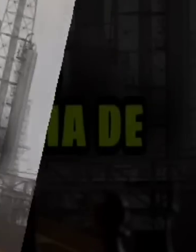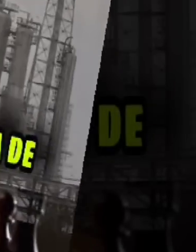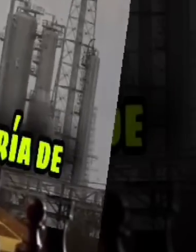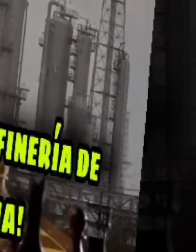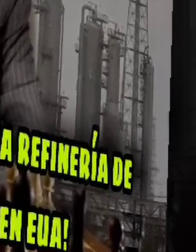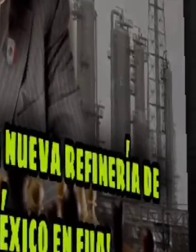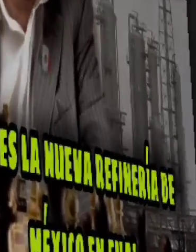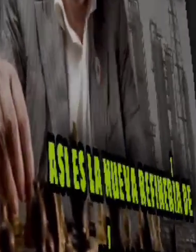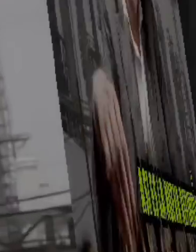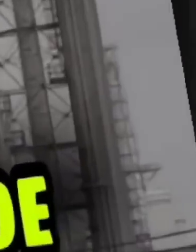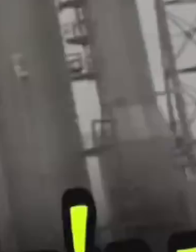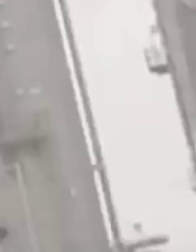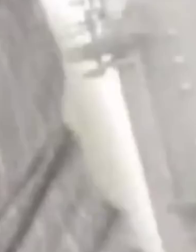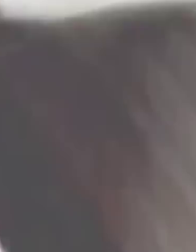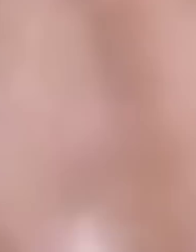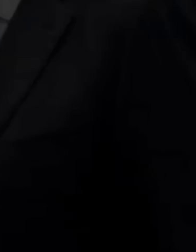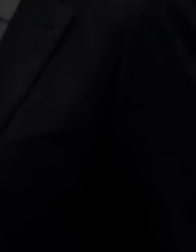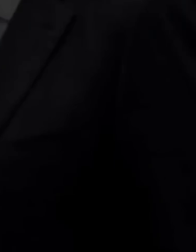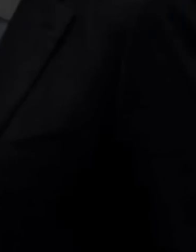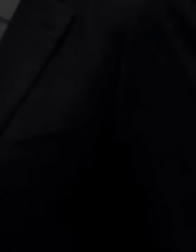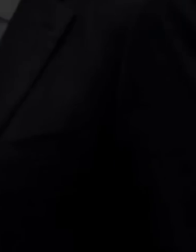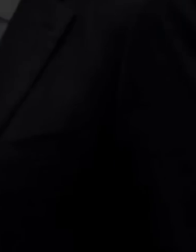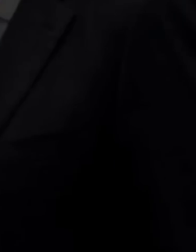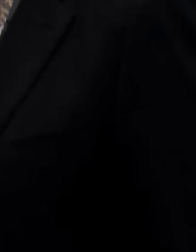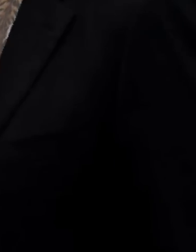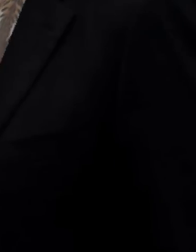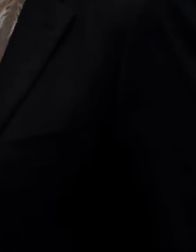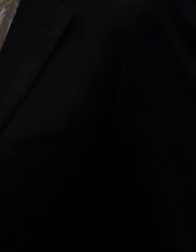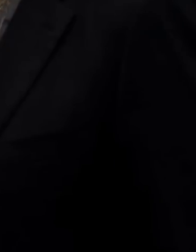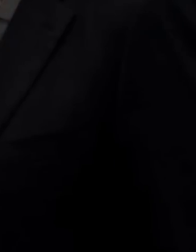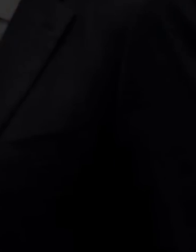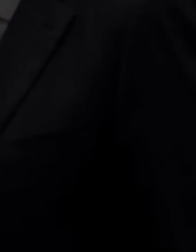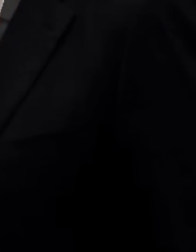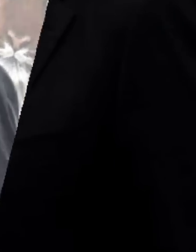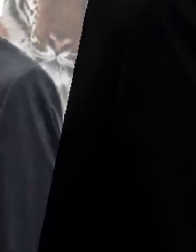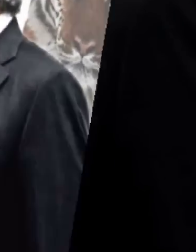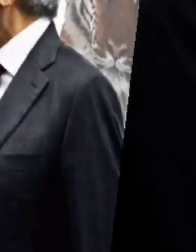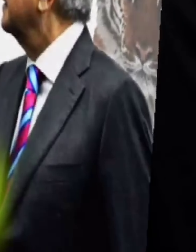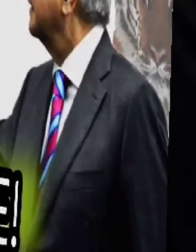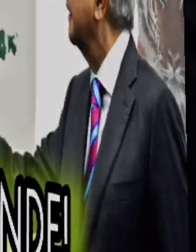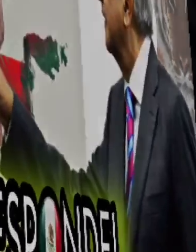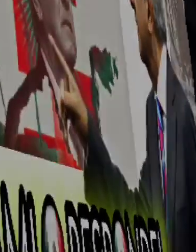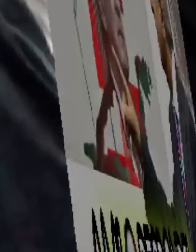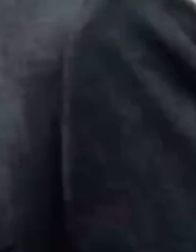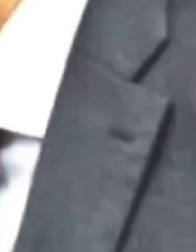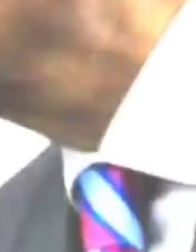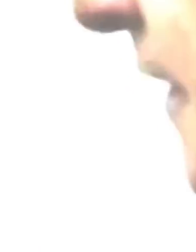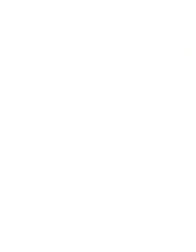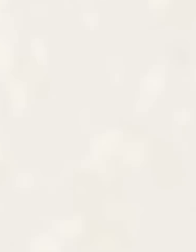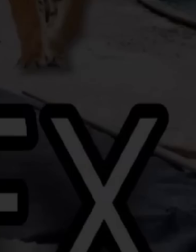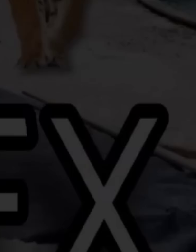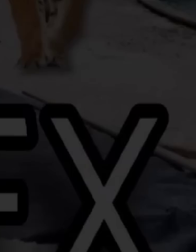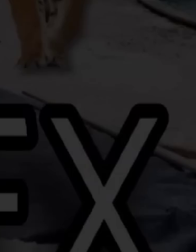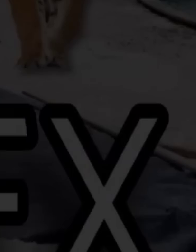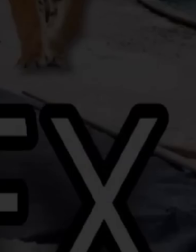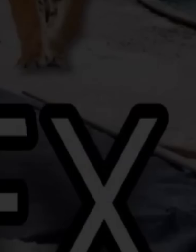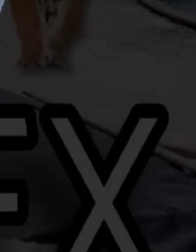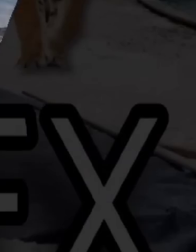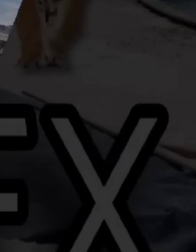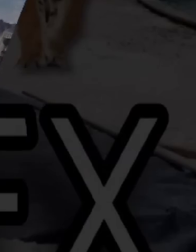y no por necesidad. Dejará de ser un comité al servicio de una minoría